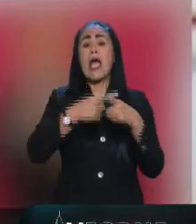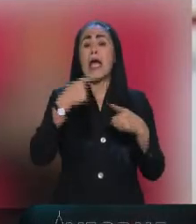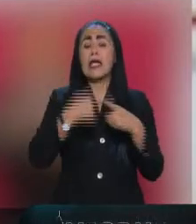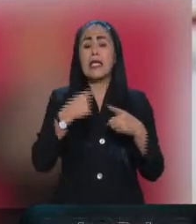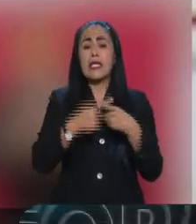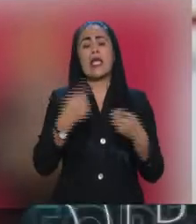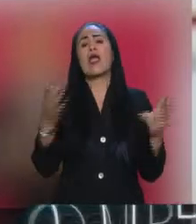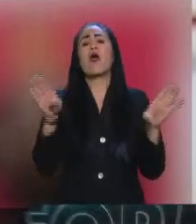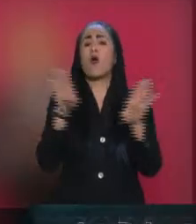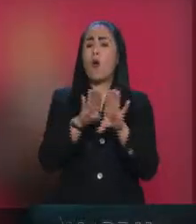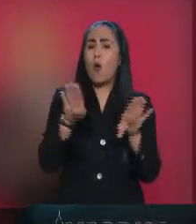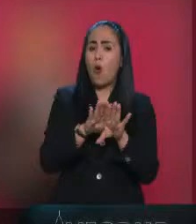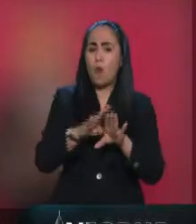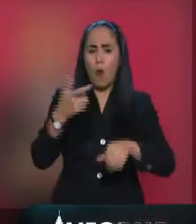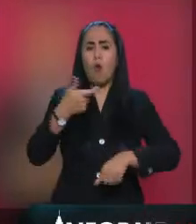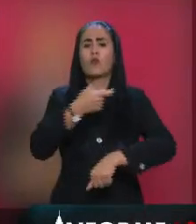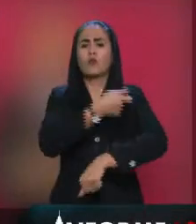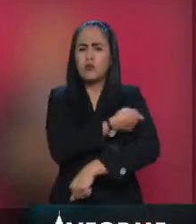Gracias,